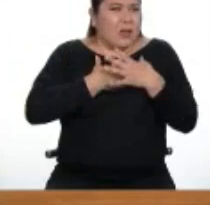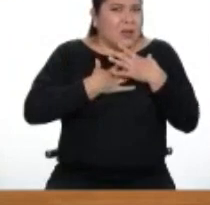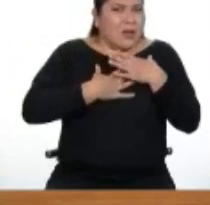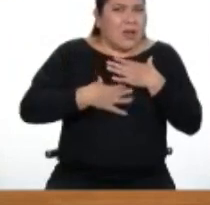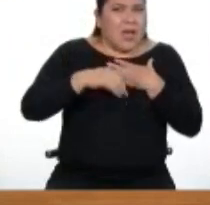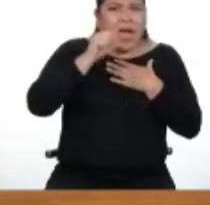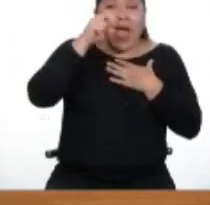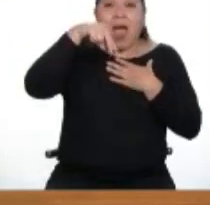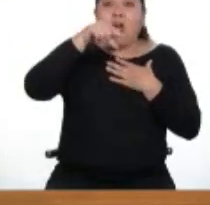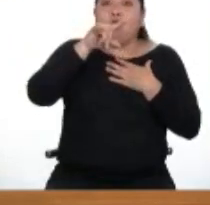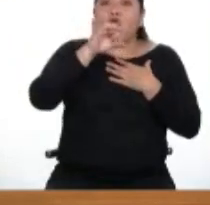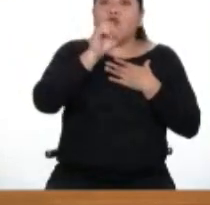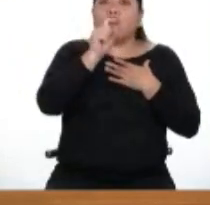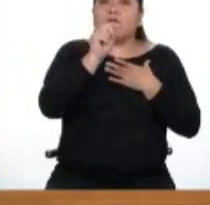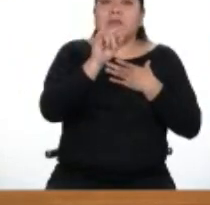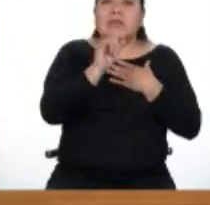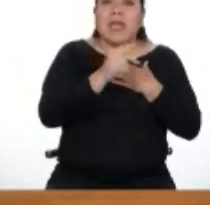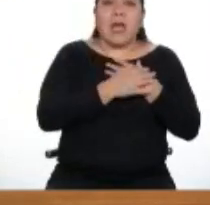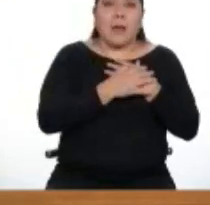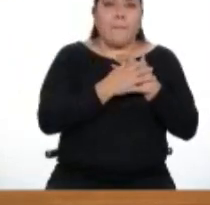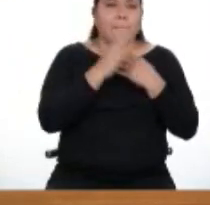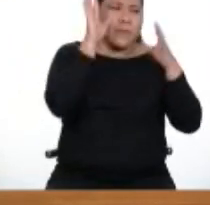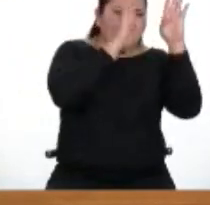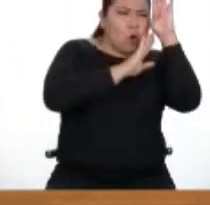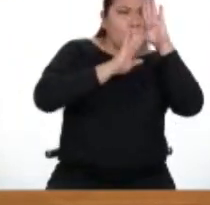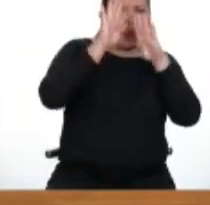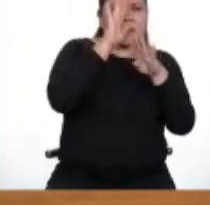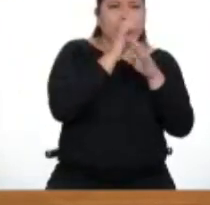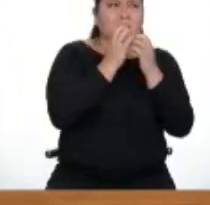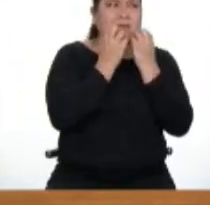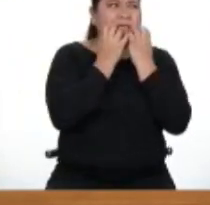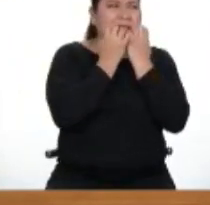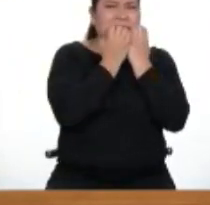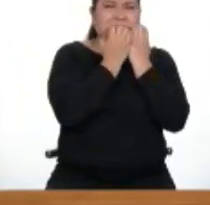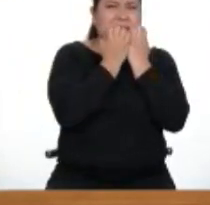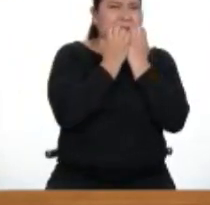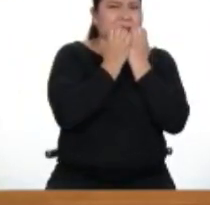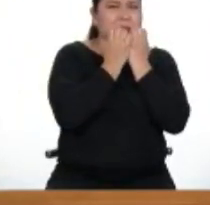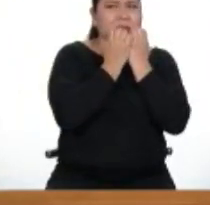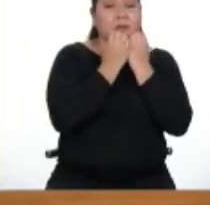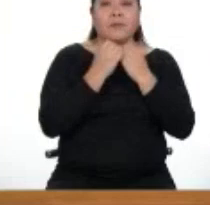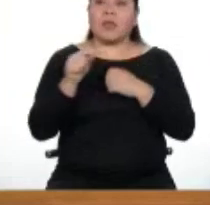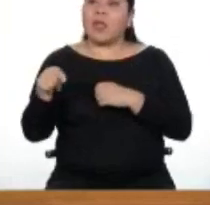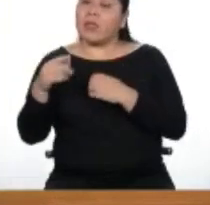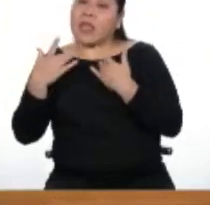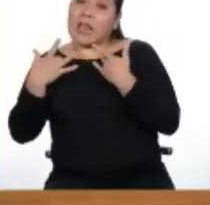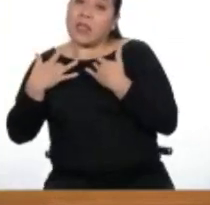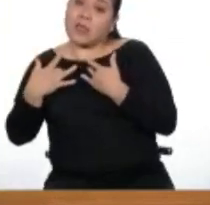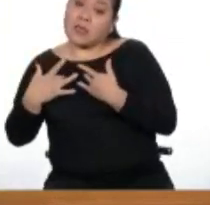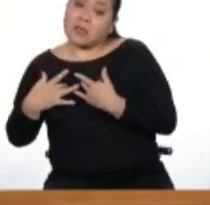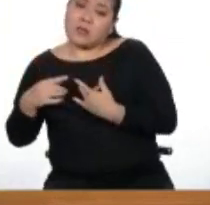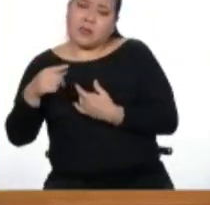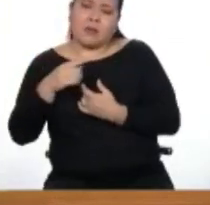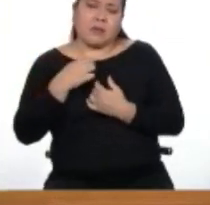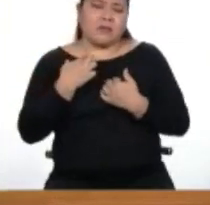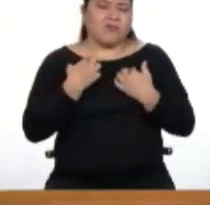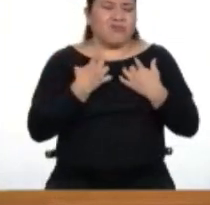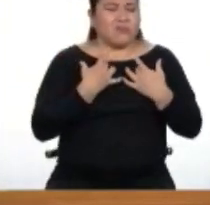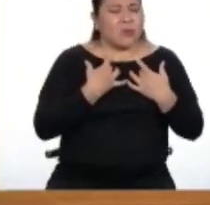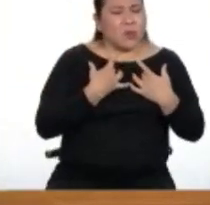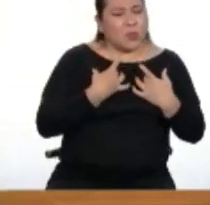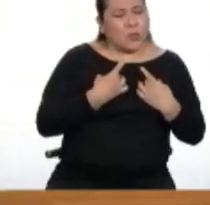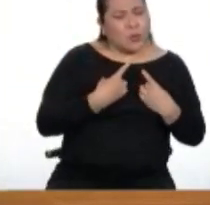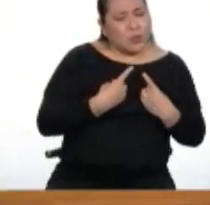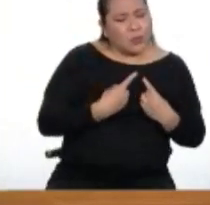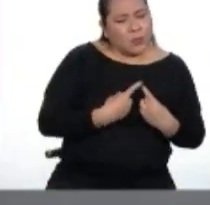preocupación, el nerviosismo. De la tristeza puede venir la pena, la soledad,